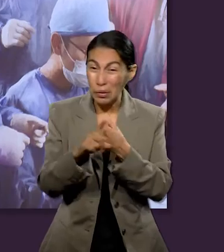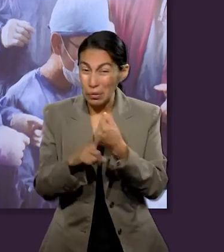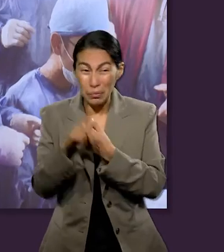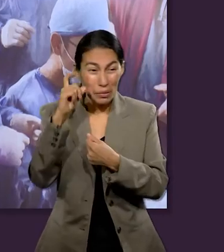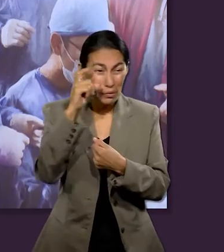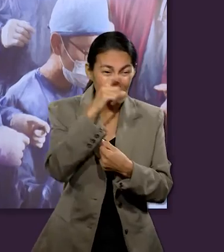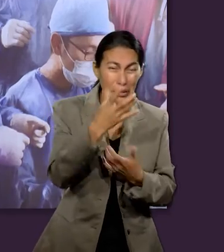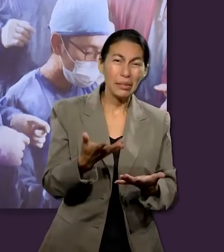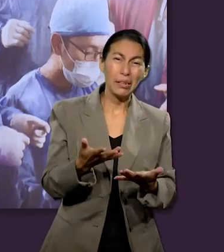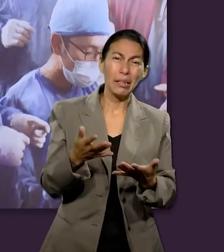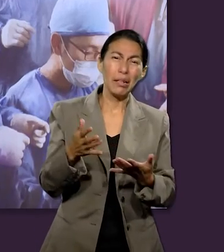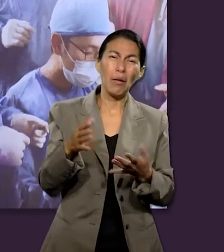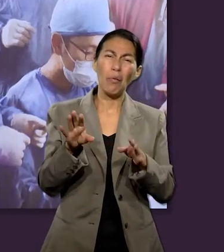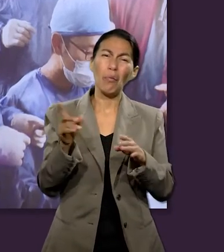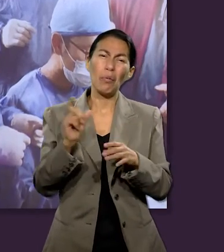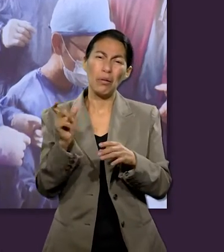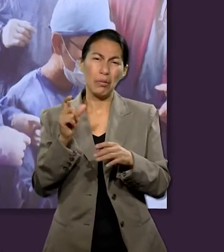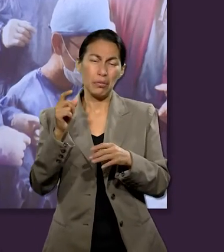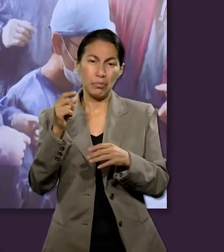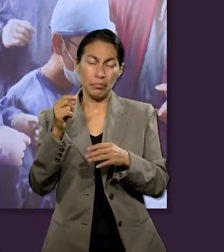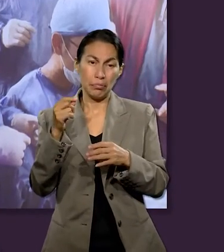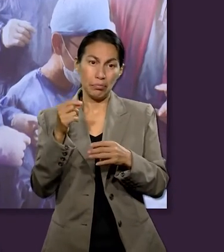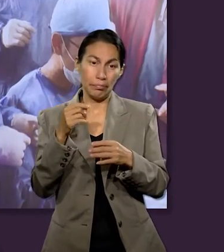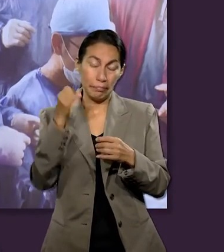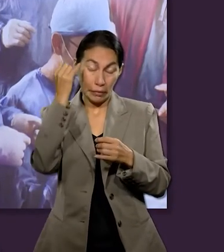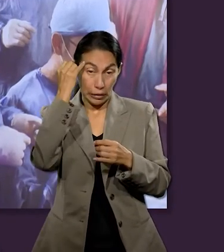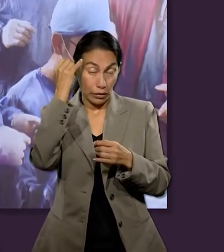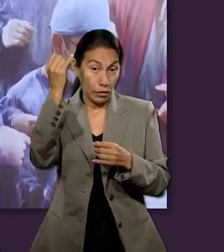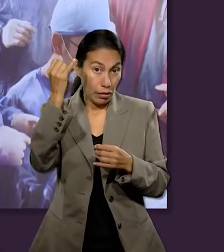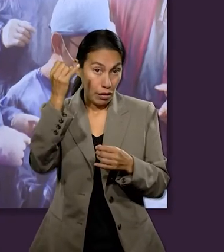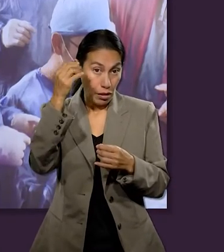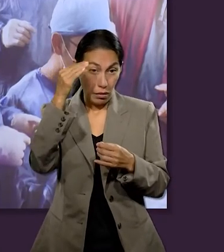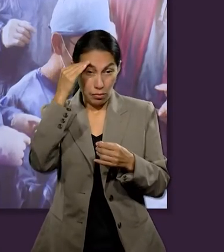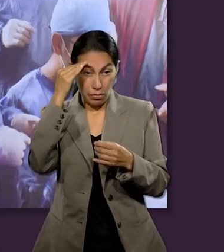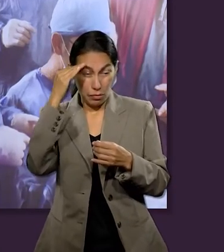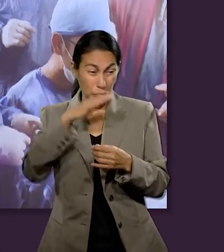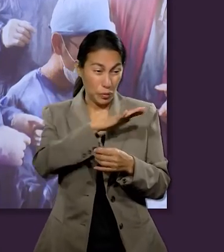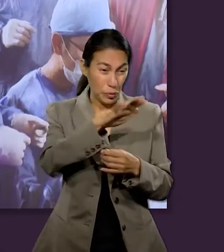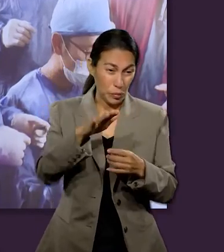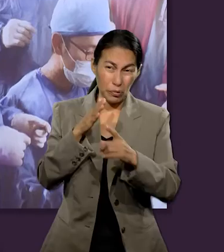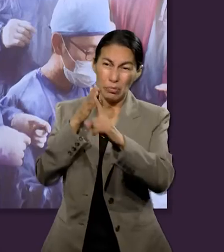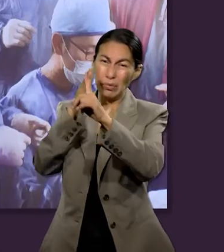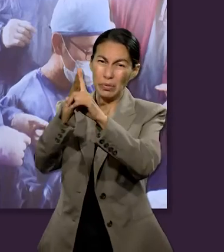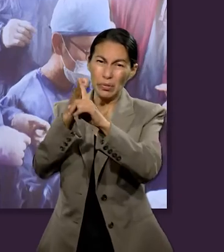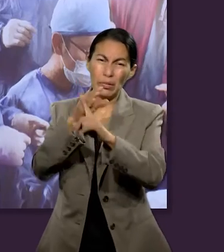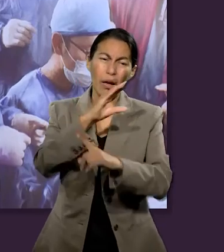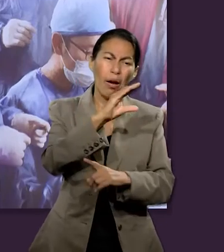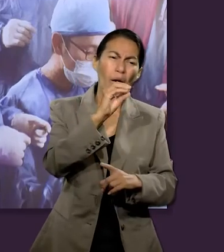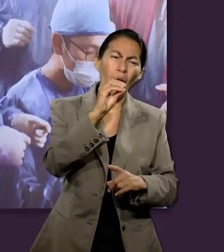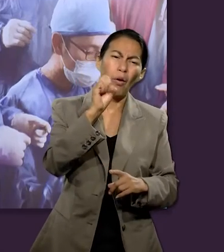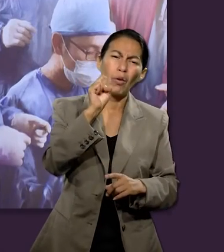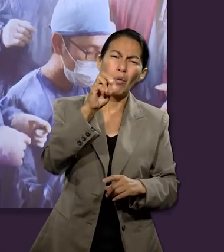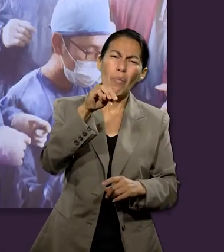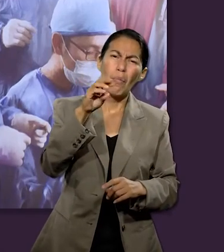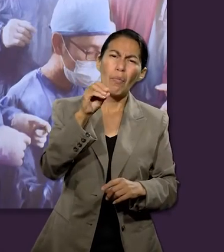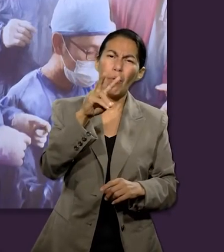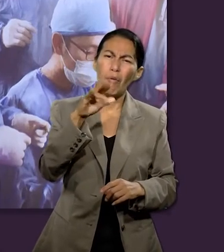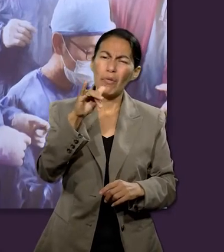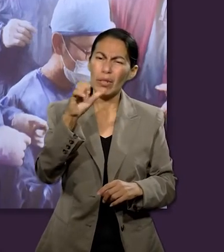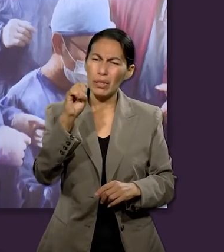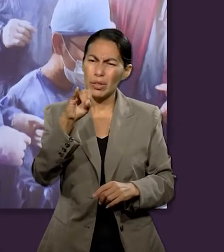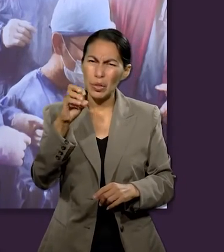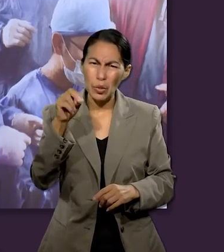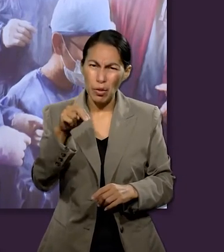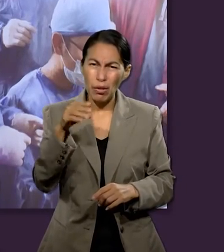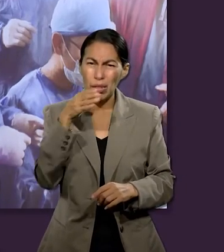dificultades o problemas a la hora de construir una cosmovisión cristiana. Partiendo de la base que la palabra cosmovisión